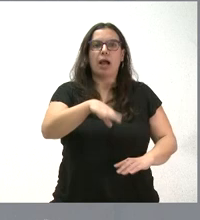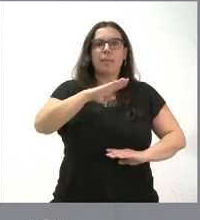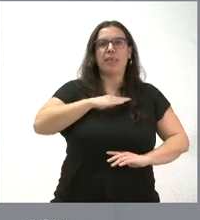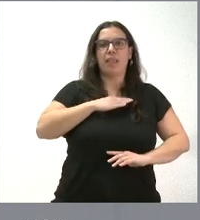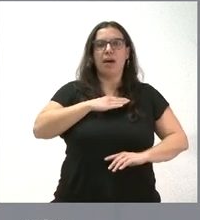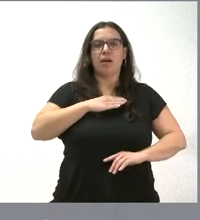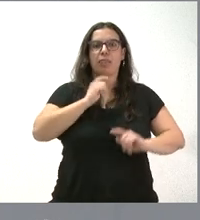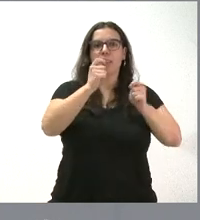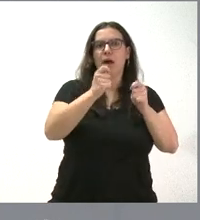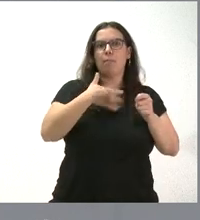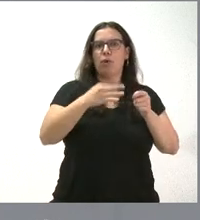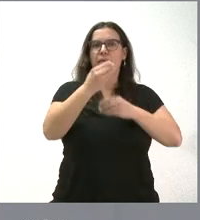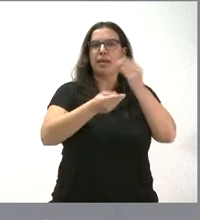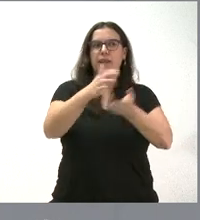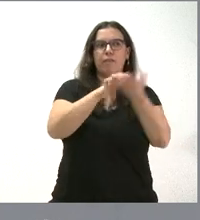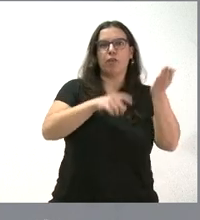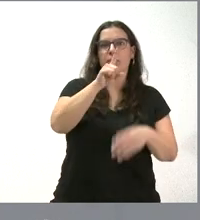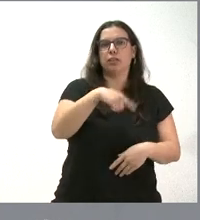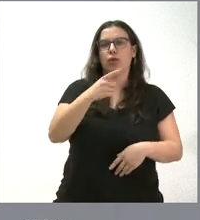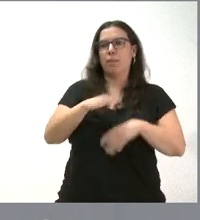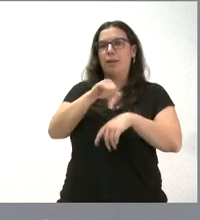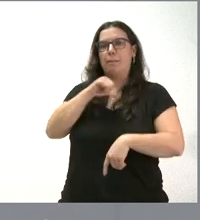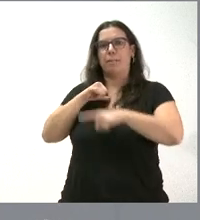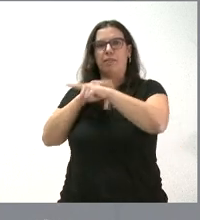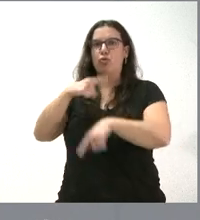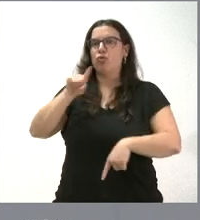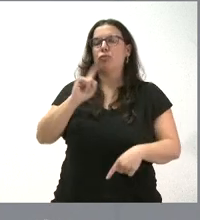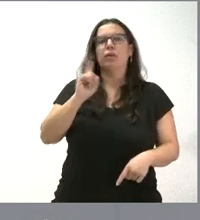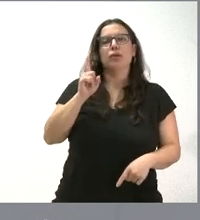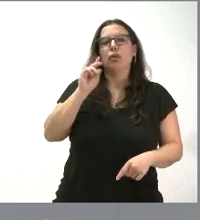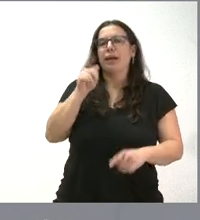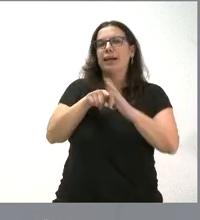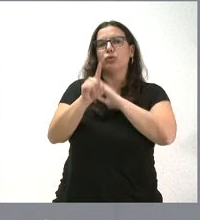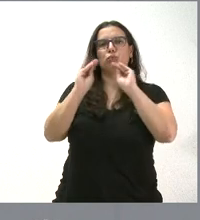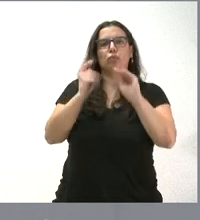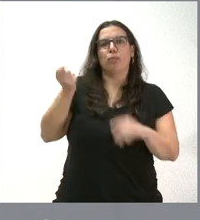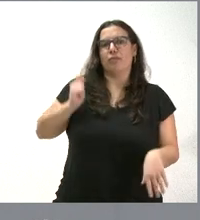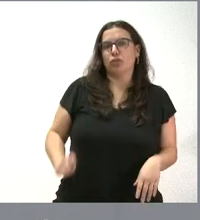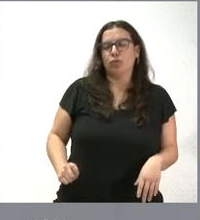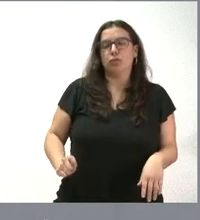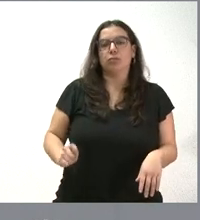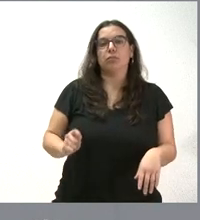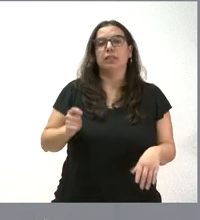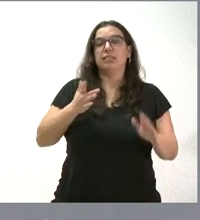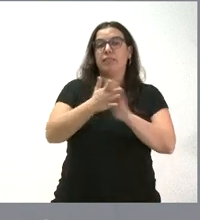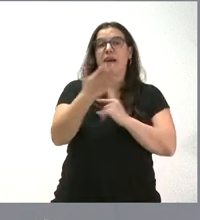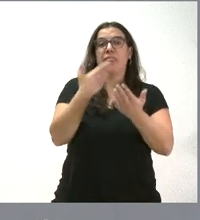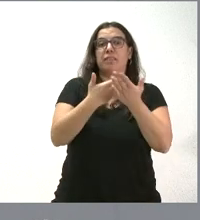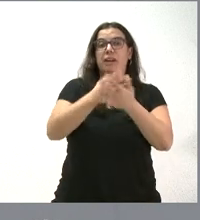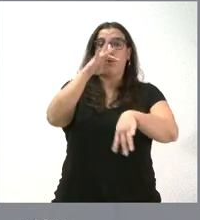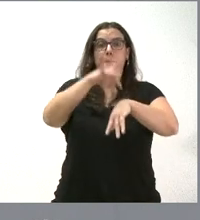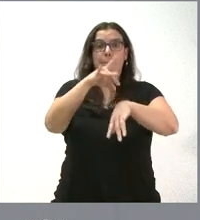informes por parte de los veterinarios privados, es la normativa en el ámbito de la gestión de su profesión. De hecho, de otra manera, un certificado médico